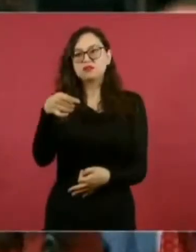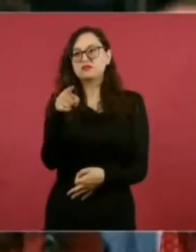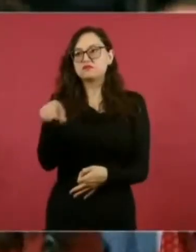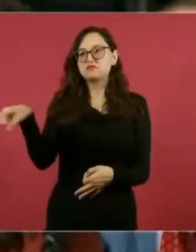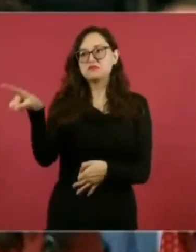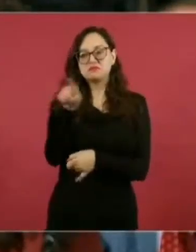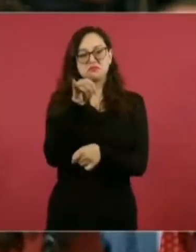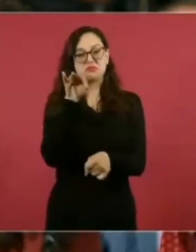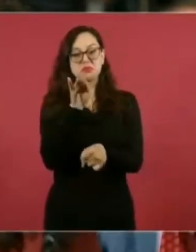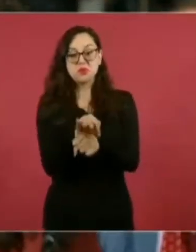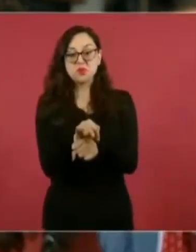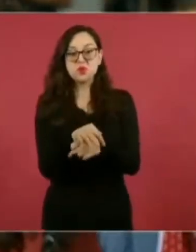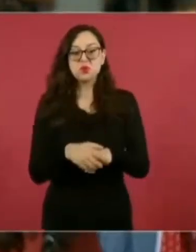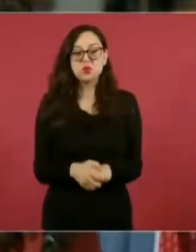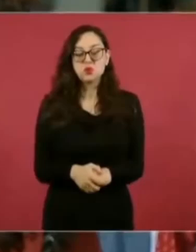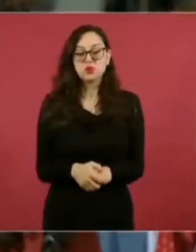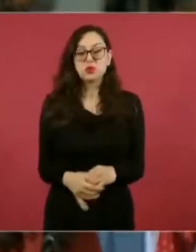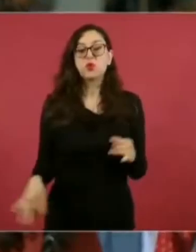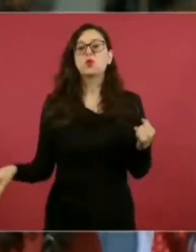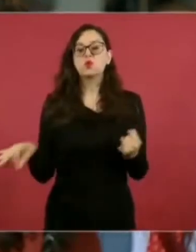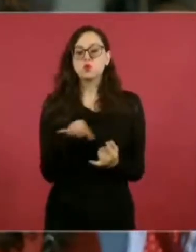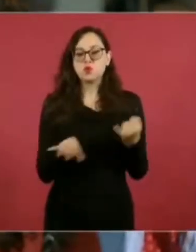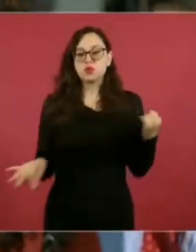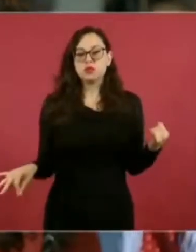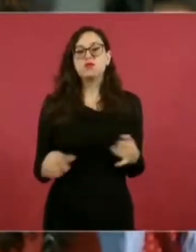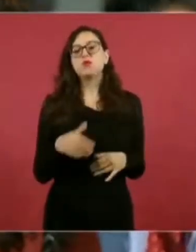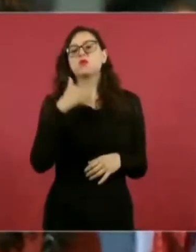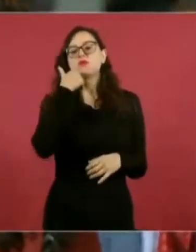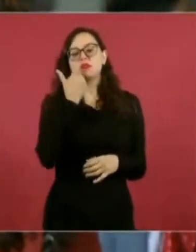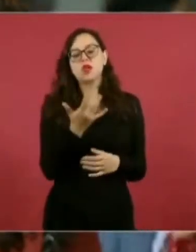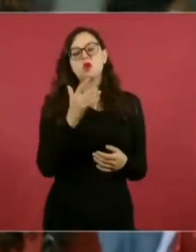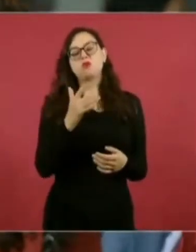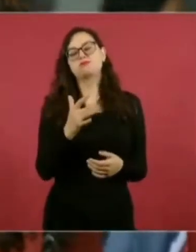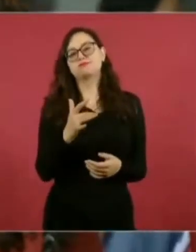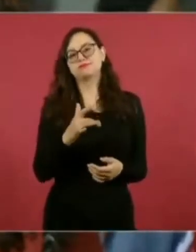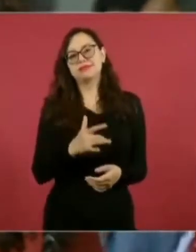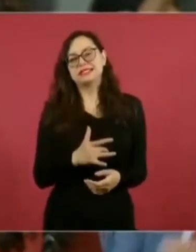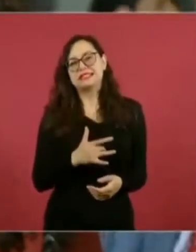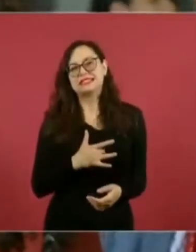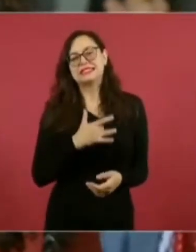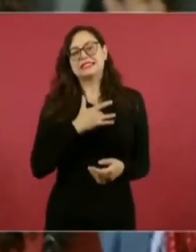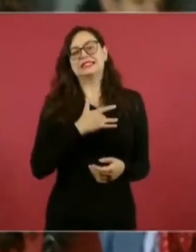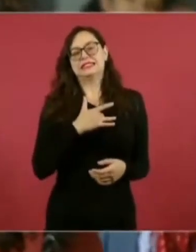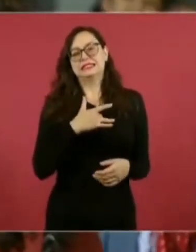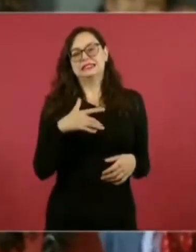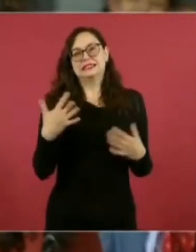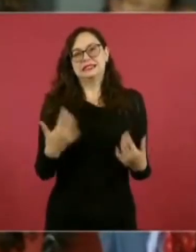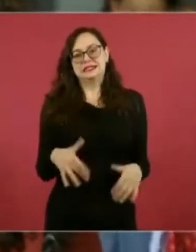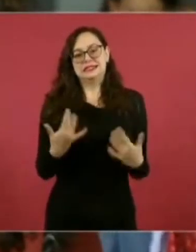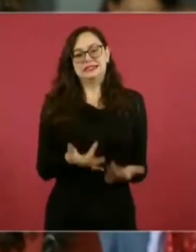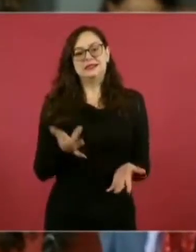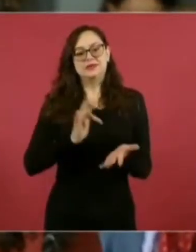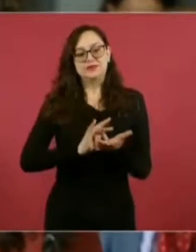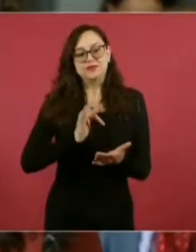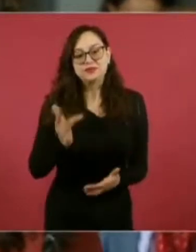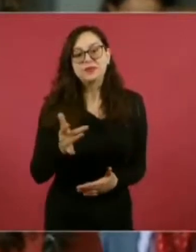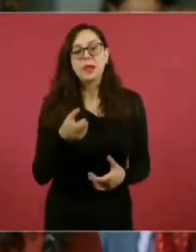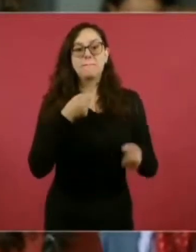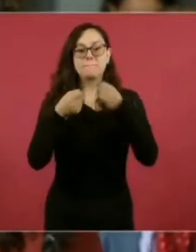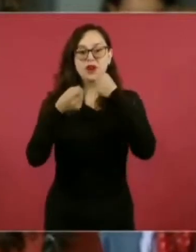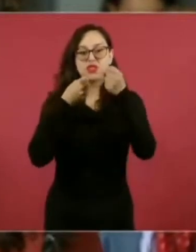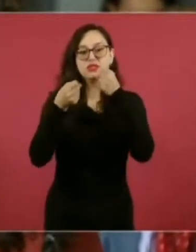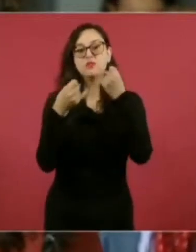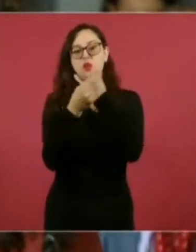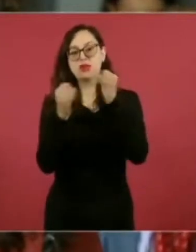Presidente, también ya por último agradecerle por esta oportunidad, esta apertura a los medios digitales, al periodismo